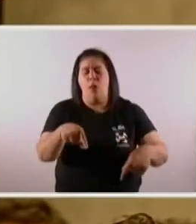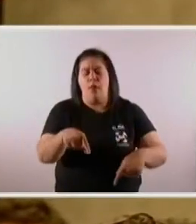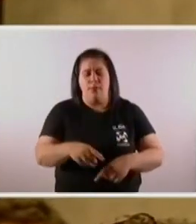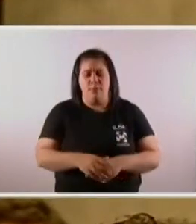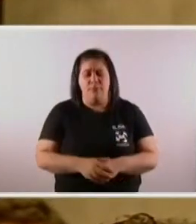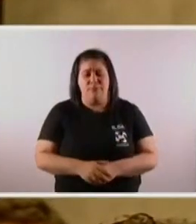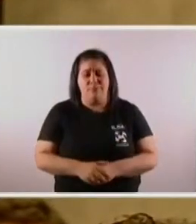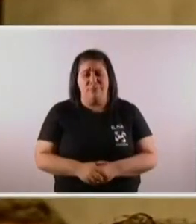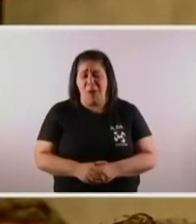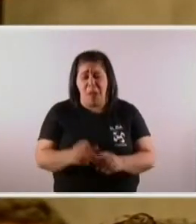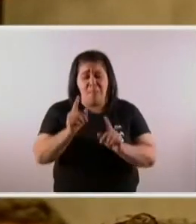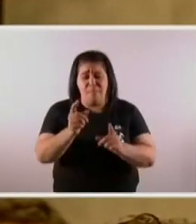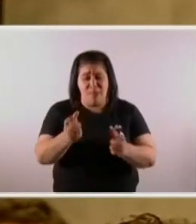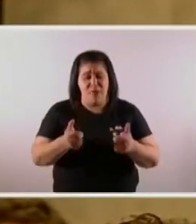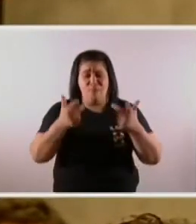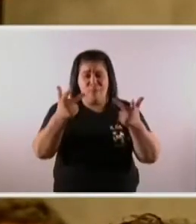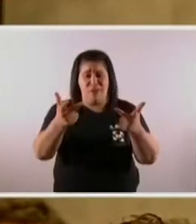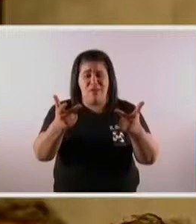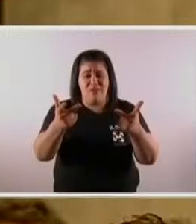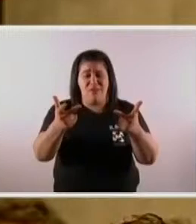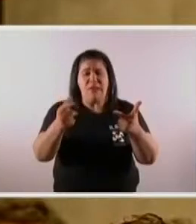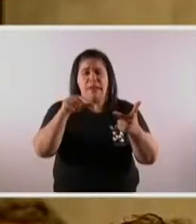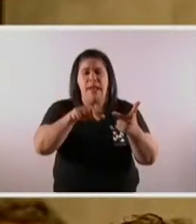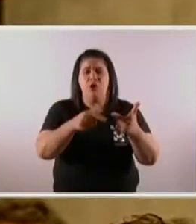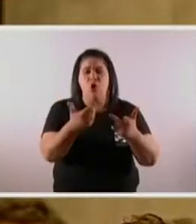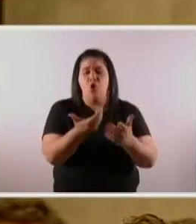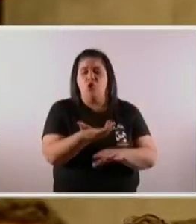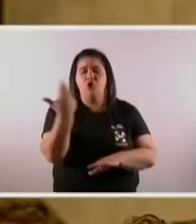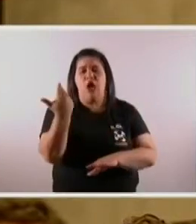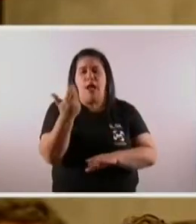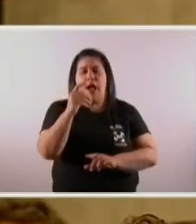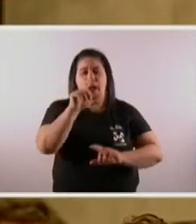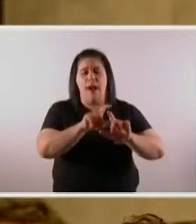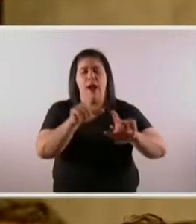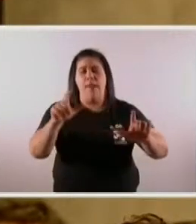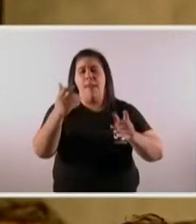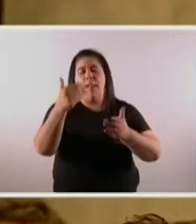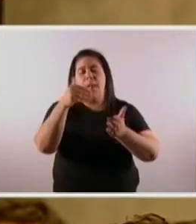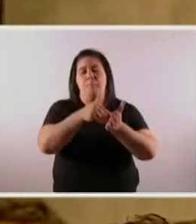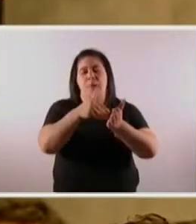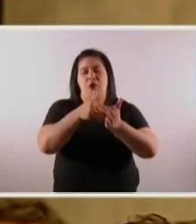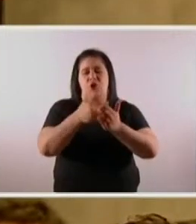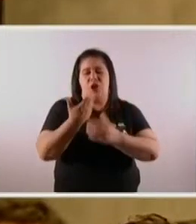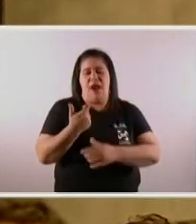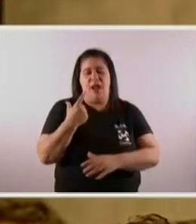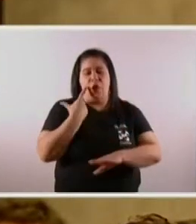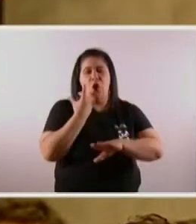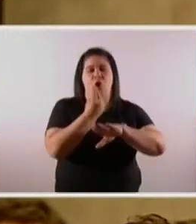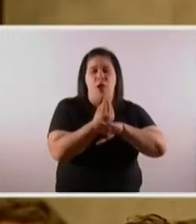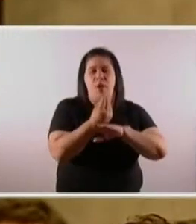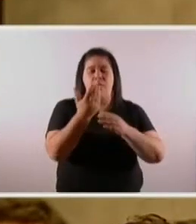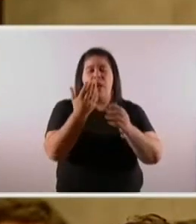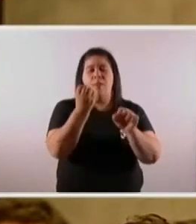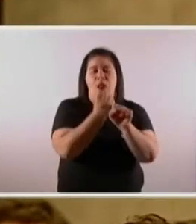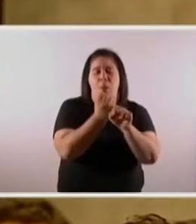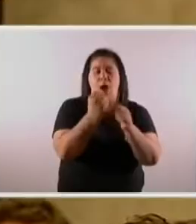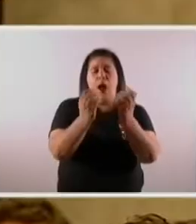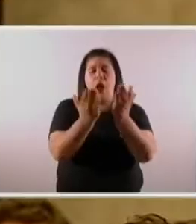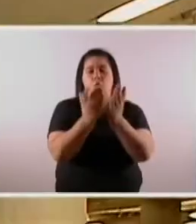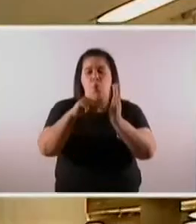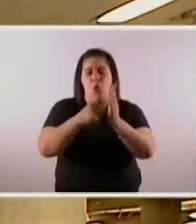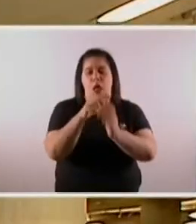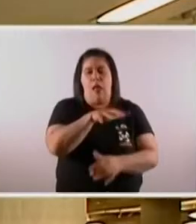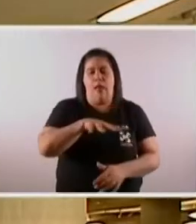Todo esto es lo que se le está sacando a los millones de argentinos que viven, estudian y trabajan en la ciudad.